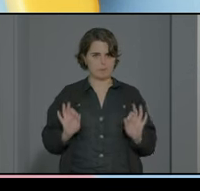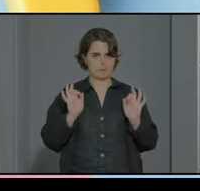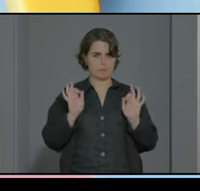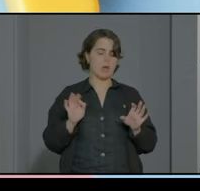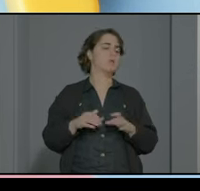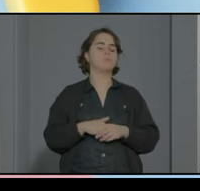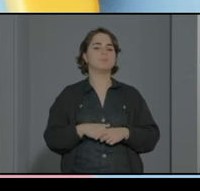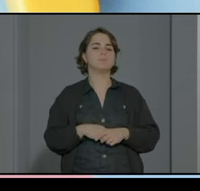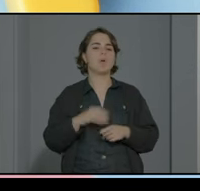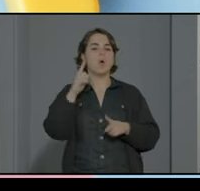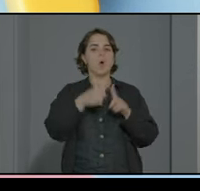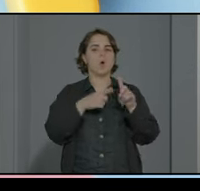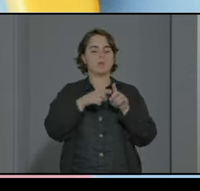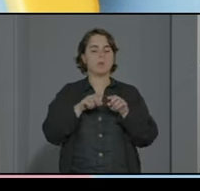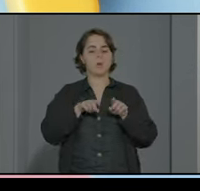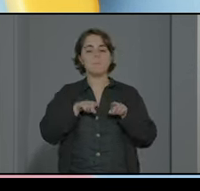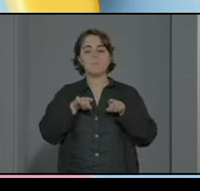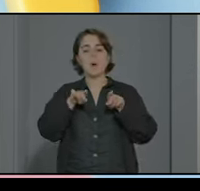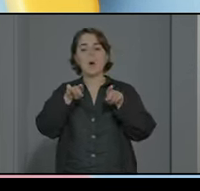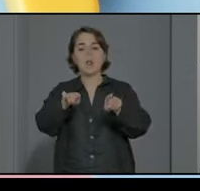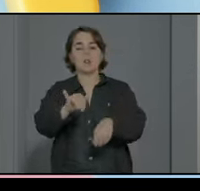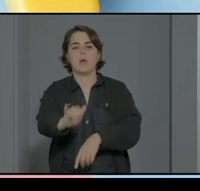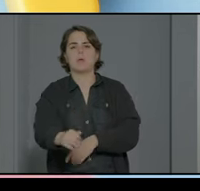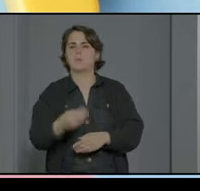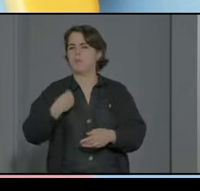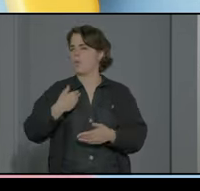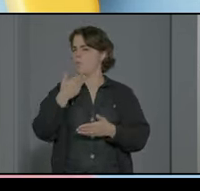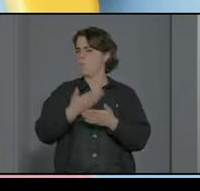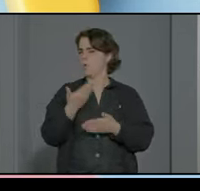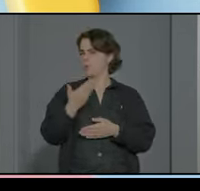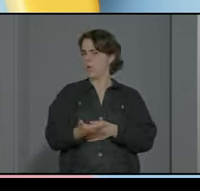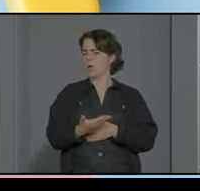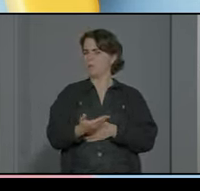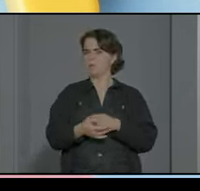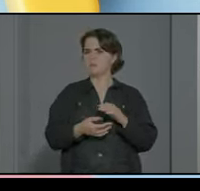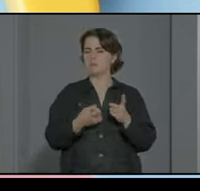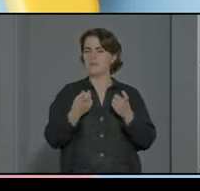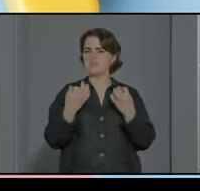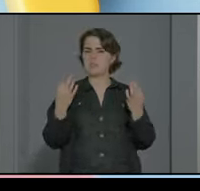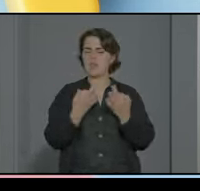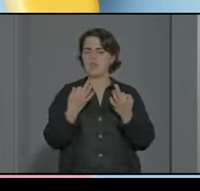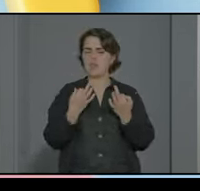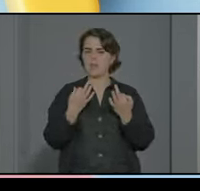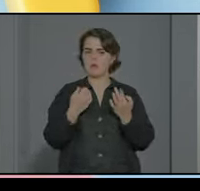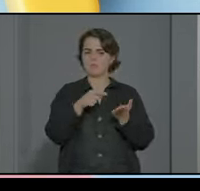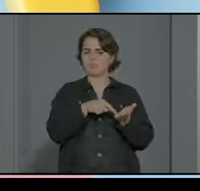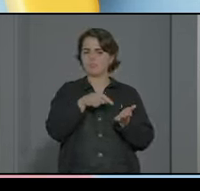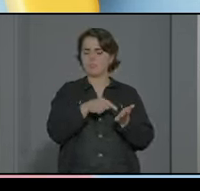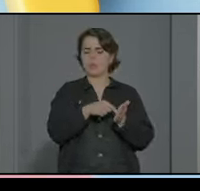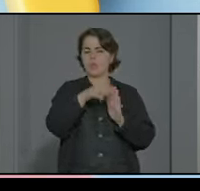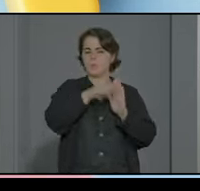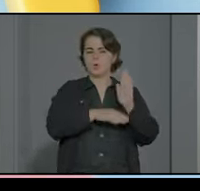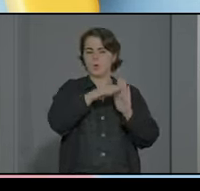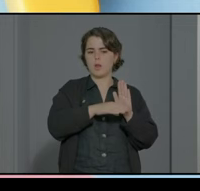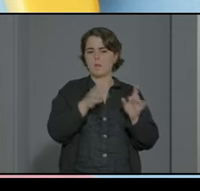hay una serie de objetivos paralelos que también son igual de importantes que va a requerir la puesta en marcha de diferentes programas y actividades